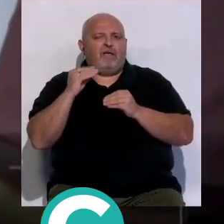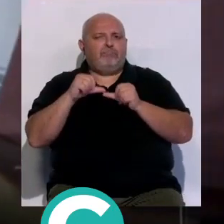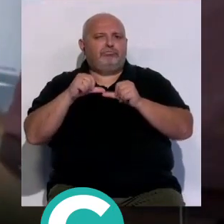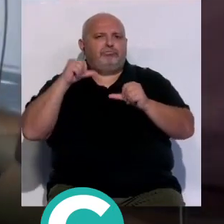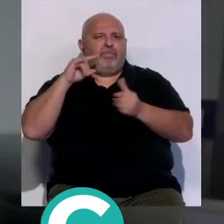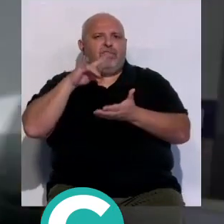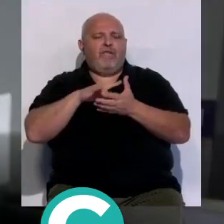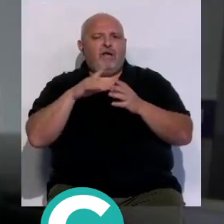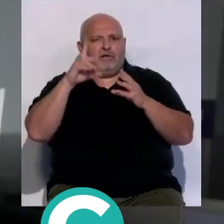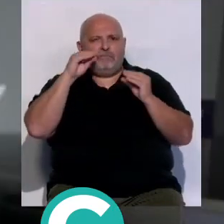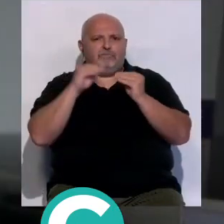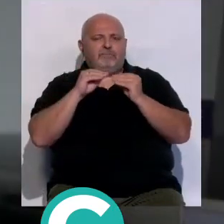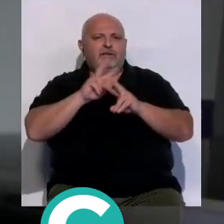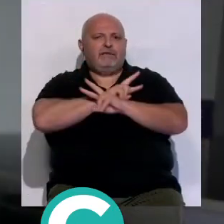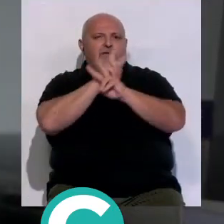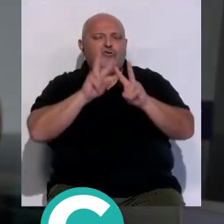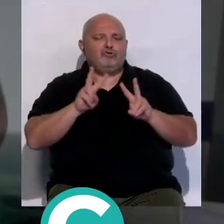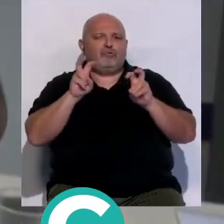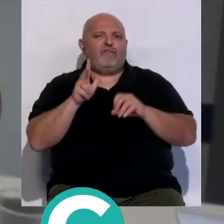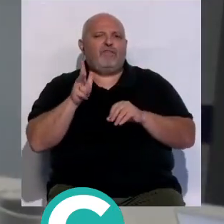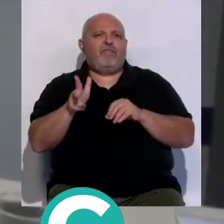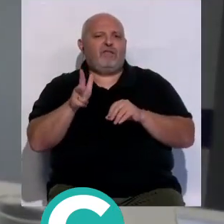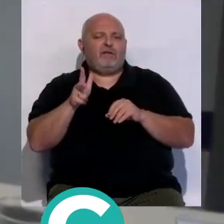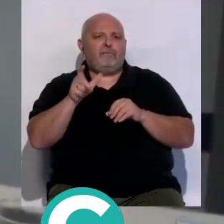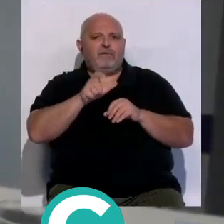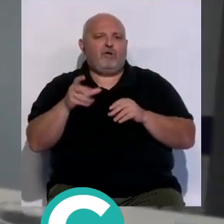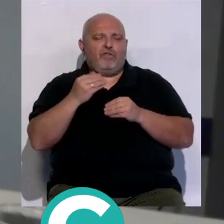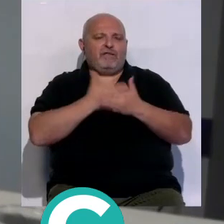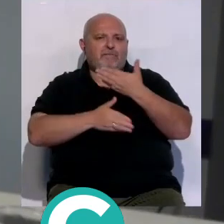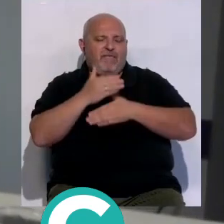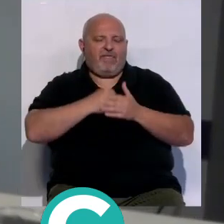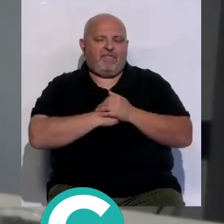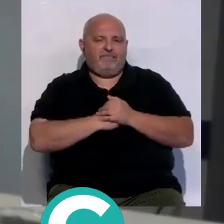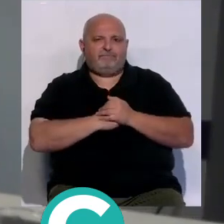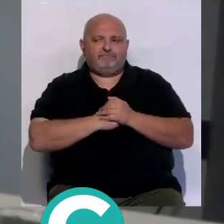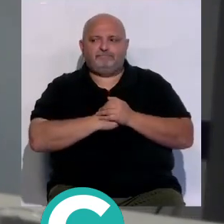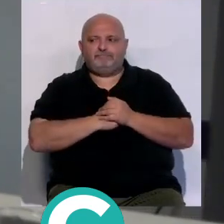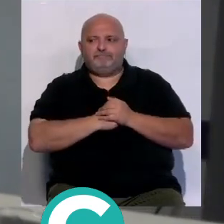por el día de la convención internacional sobre los derechos de las personas con discapacidad